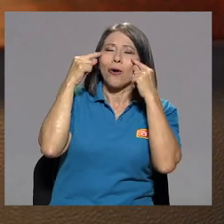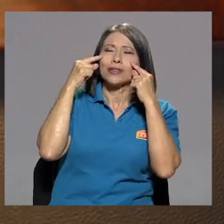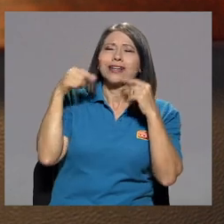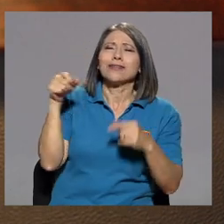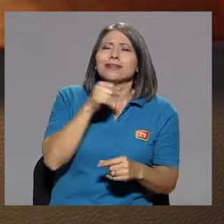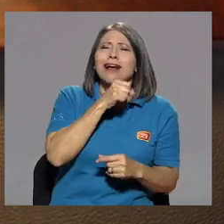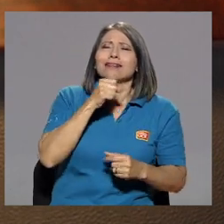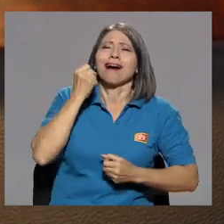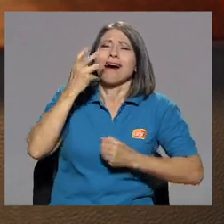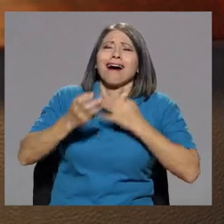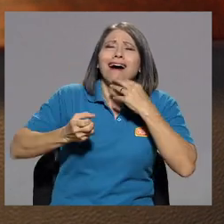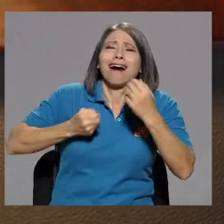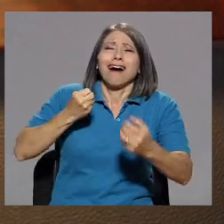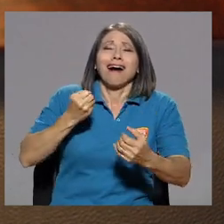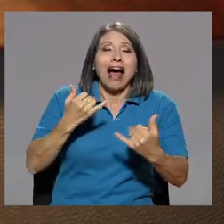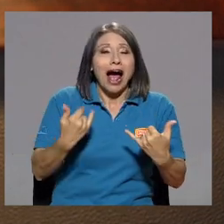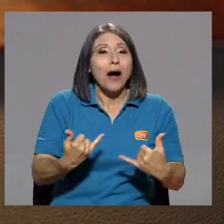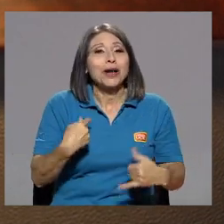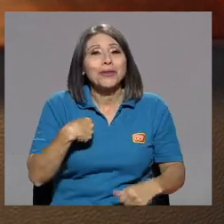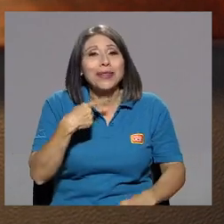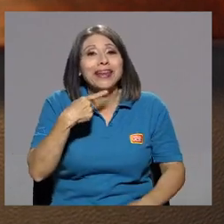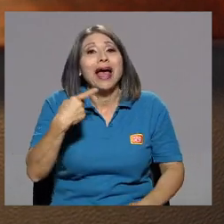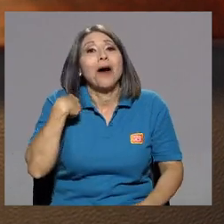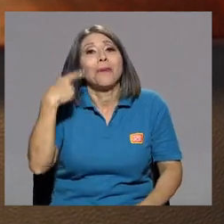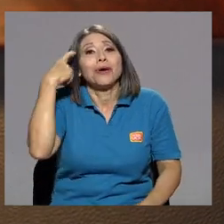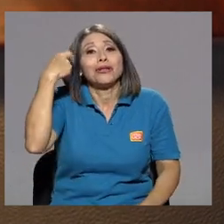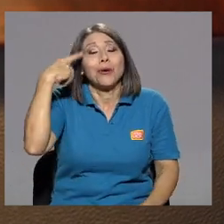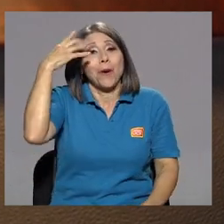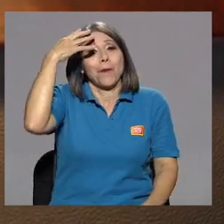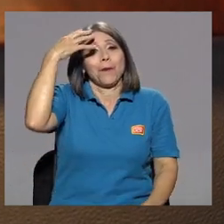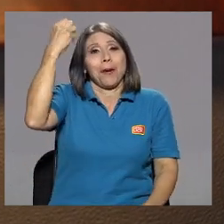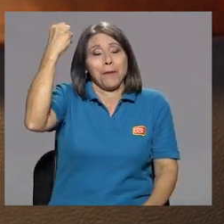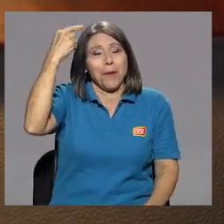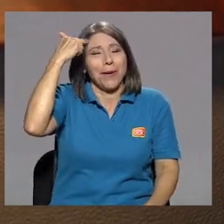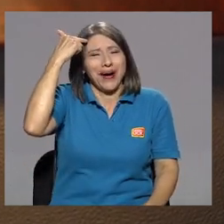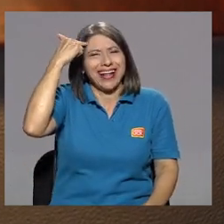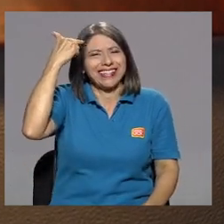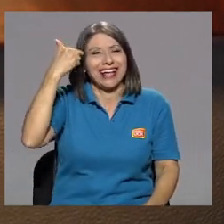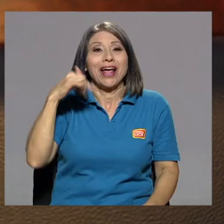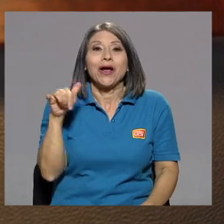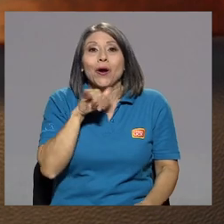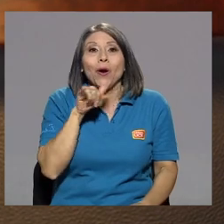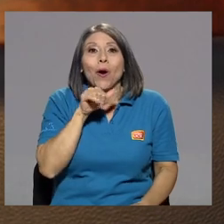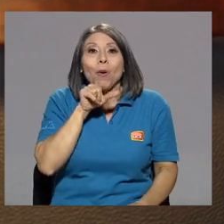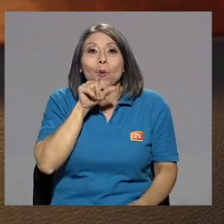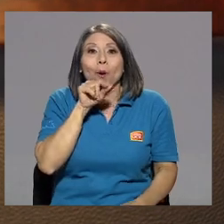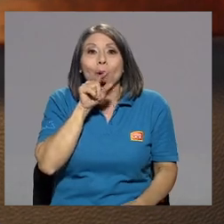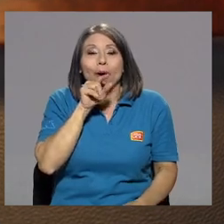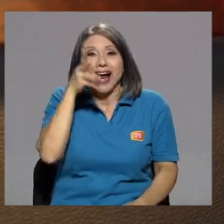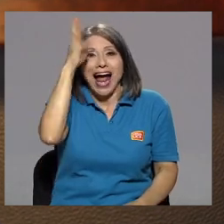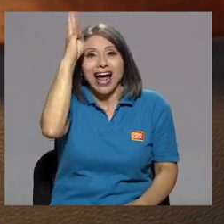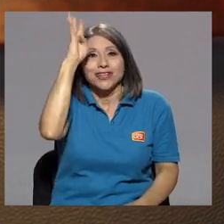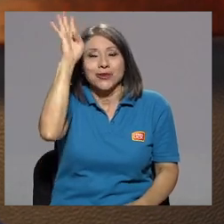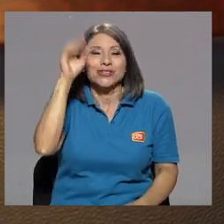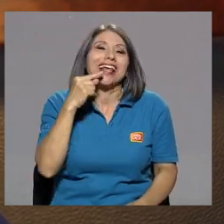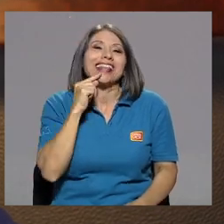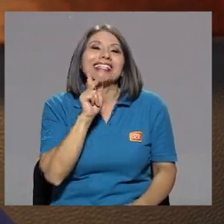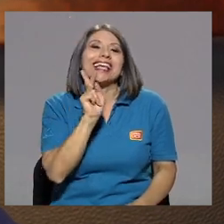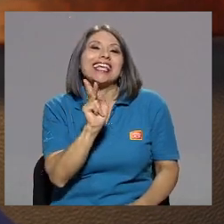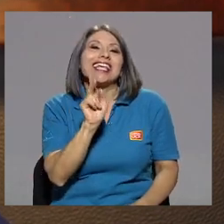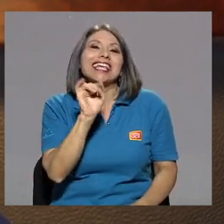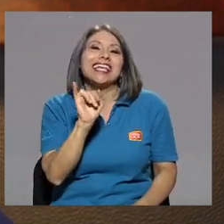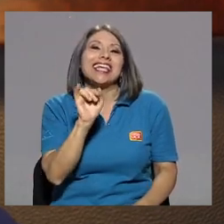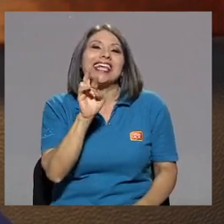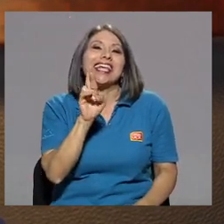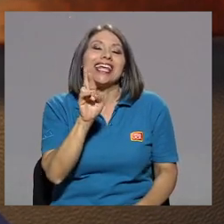Ahora yo diría, porque me sé la canción de memoria. Como los gallos, ¿verdad? El kikiriki. Ellos siempre,